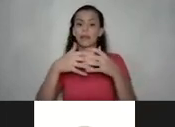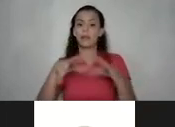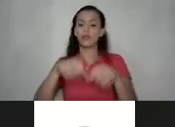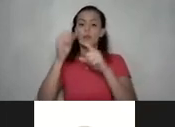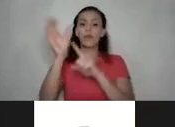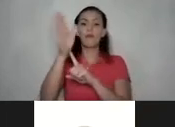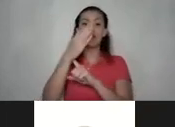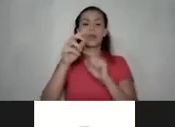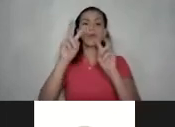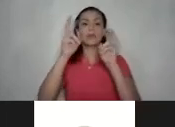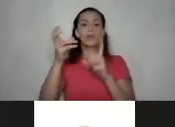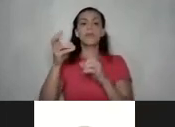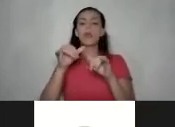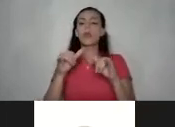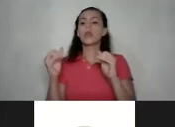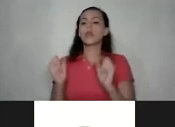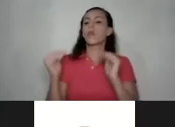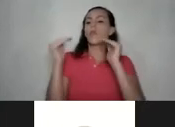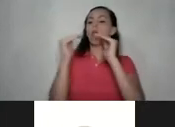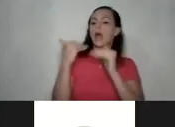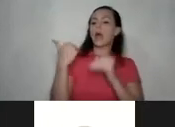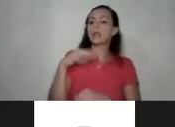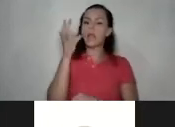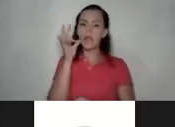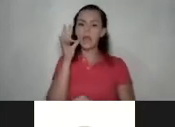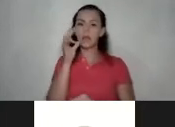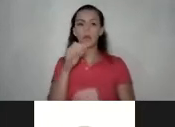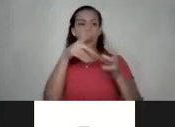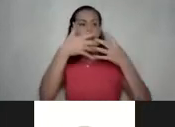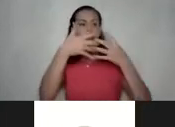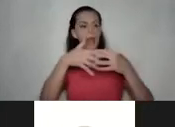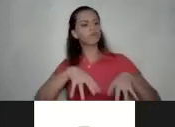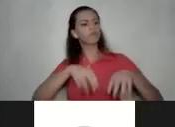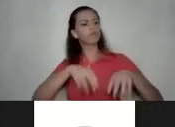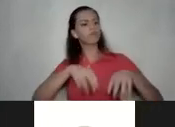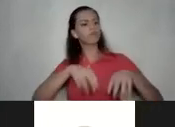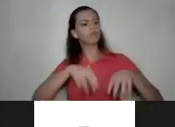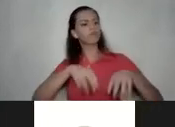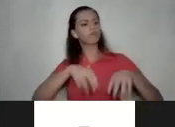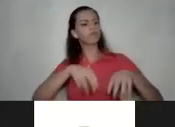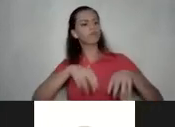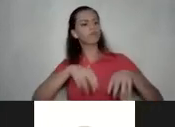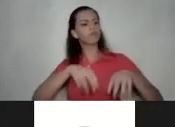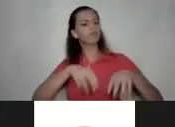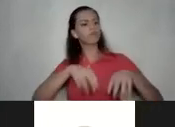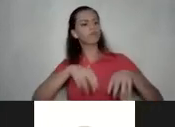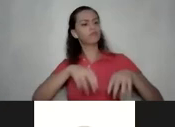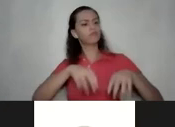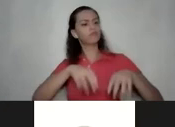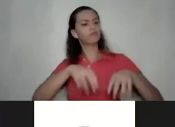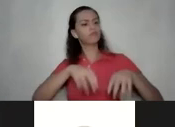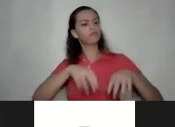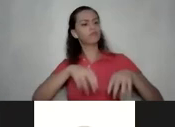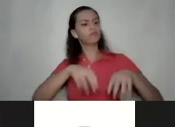la erradicación de violencia contra las mujeres y sensibilizar al respecto es más fácil que vayamos moviendo todas estas